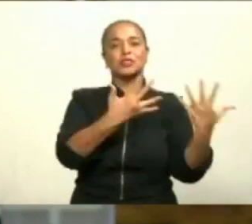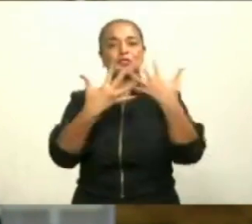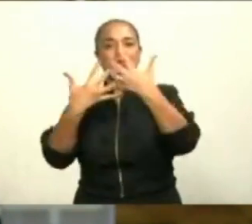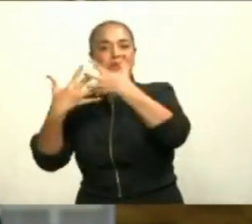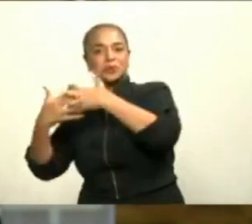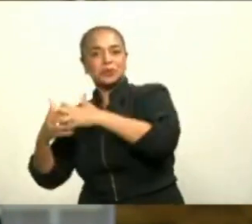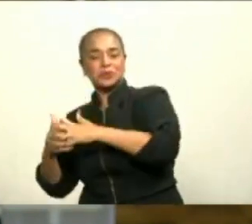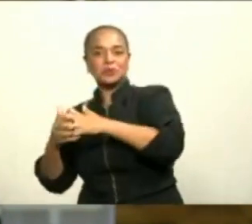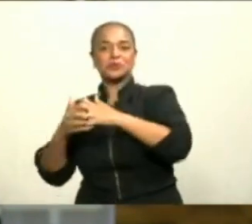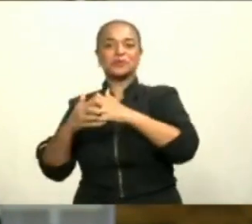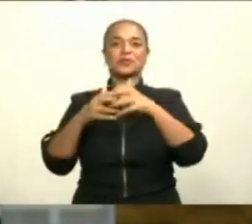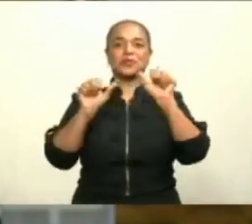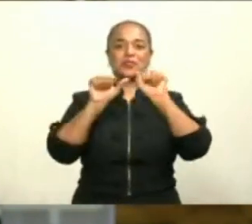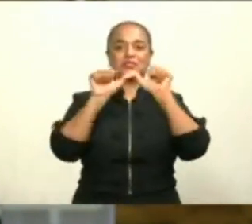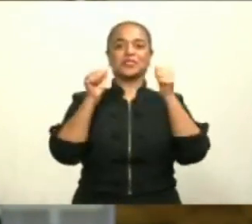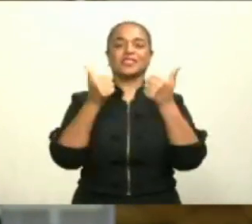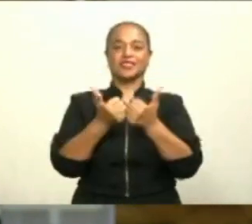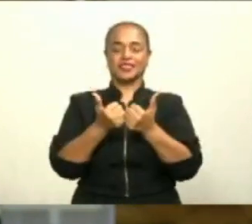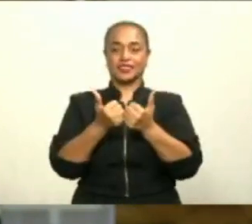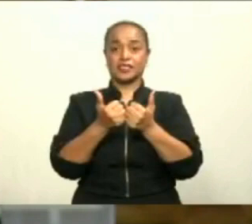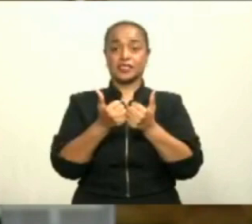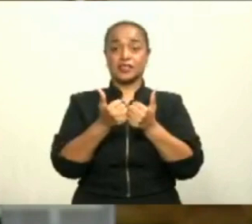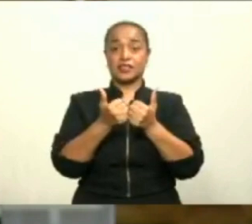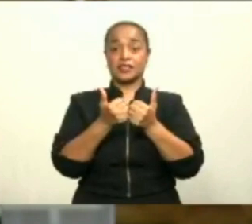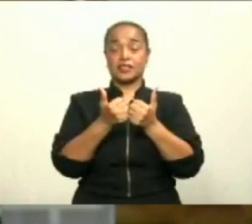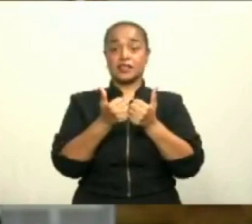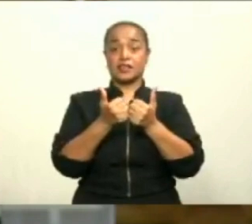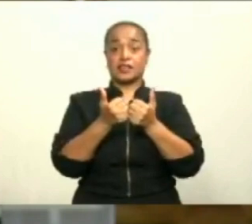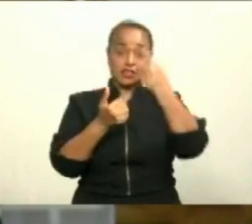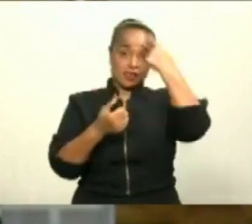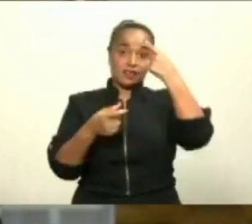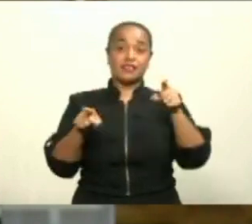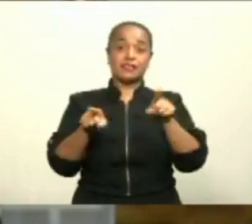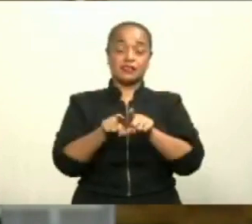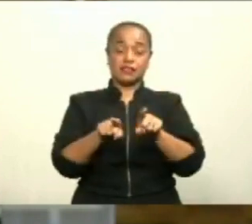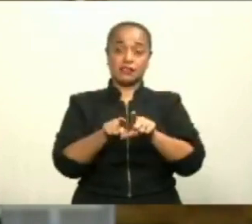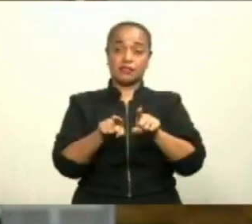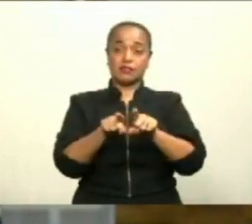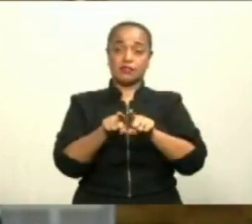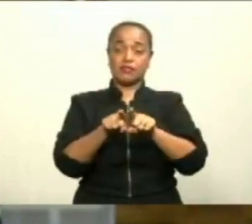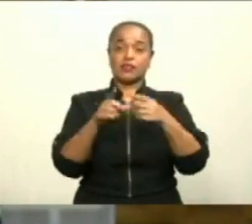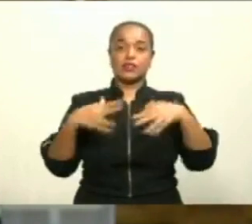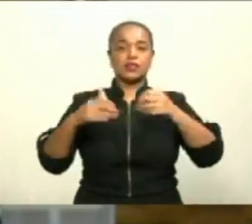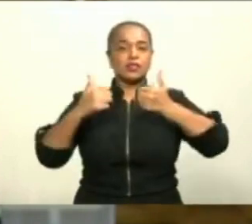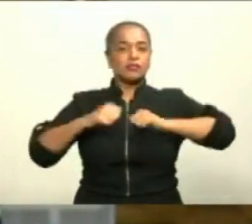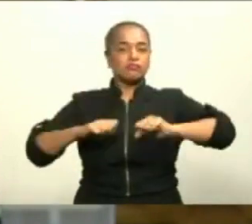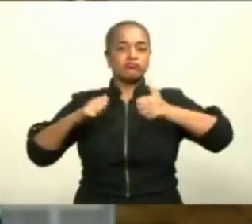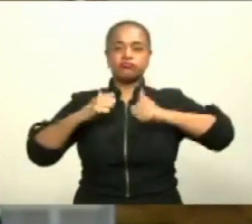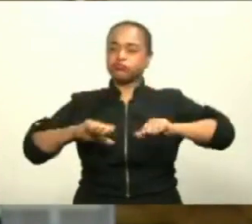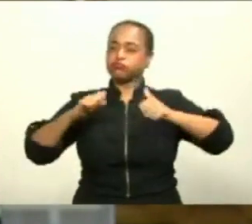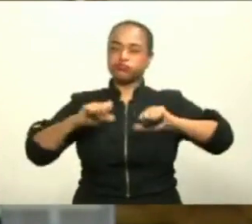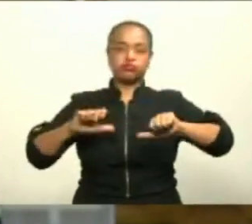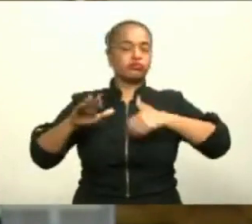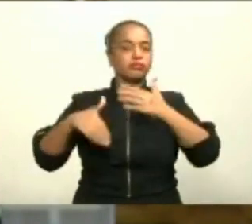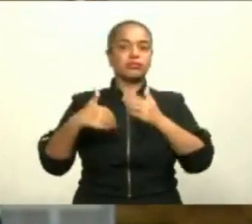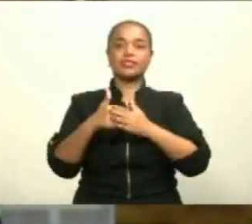sociedad. Este acuerdo es el resultado del esfuerzo de un sinnúmero de personas e instituciones.